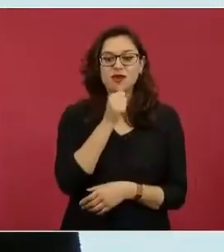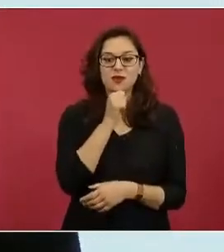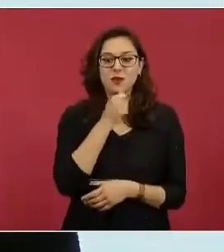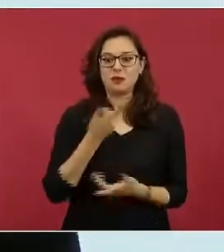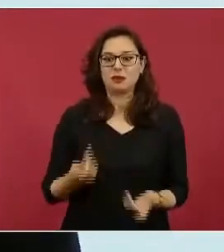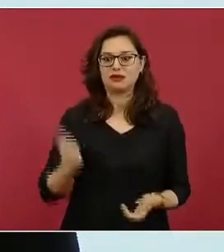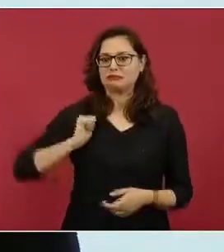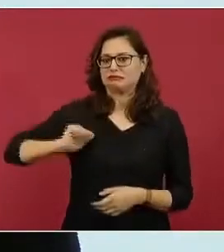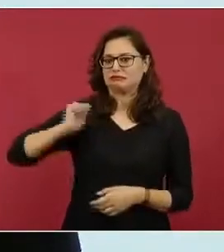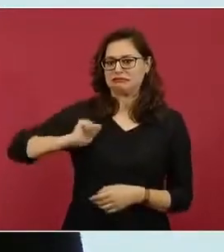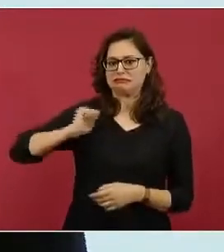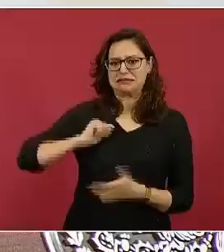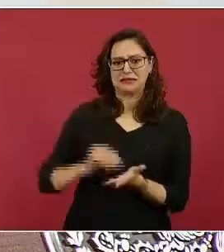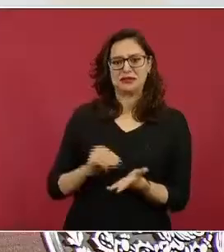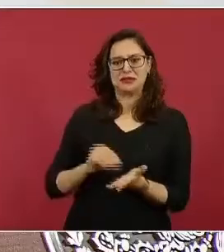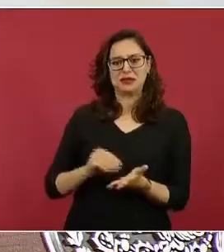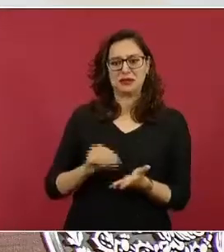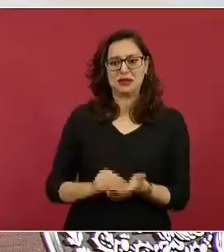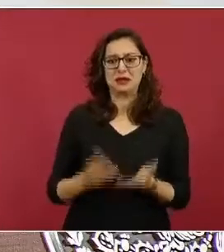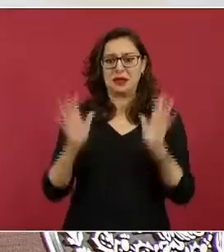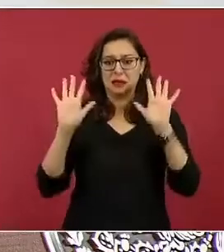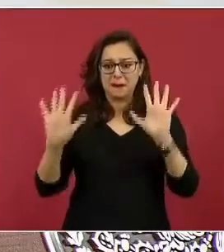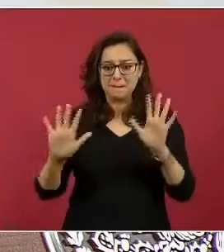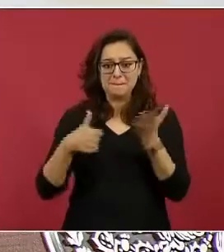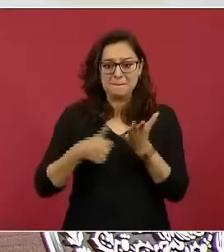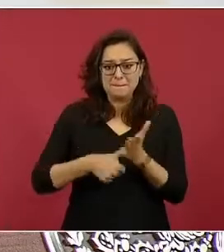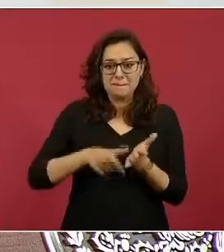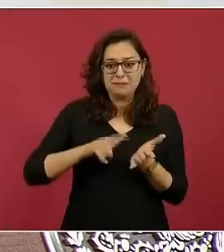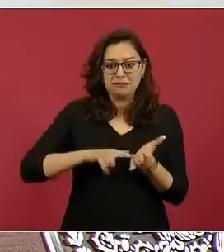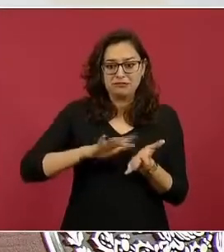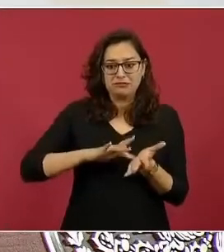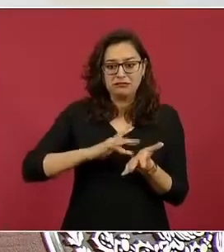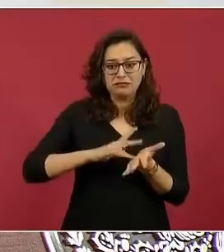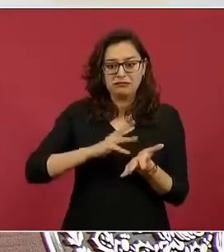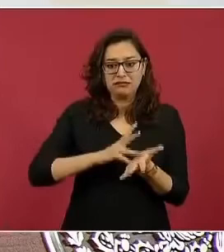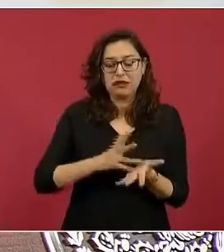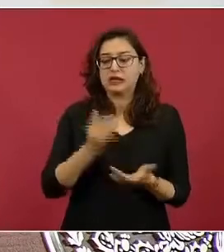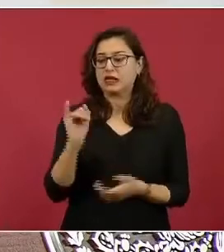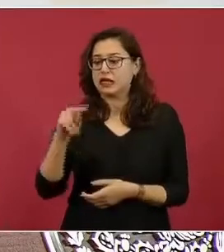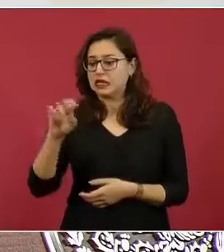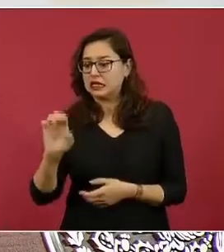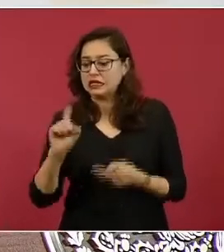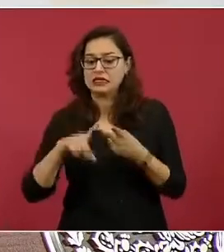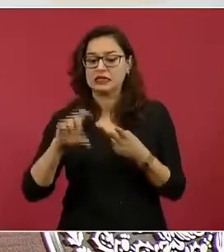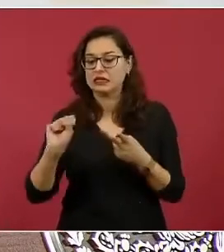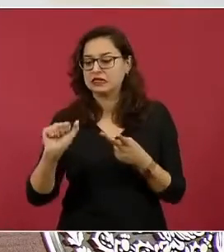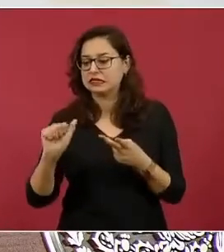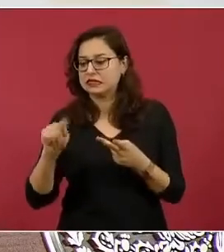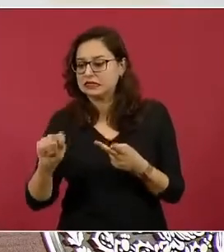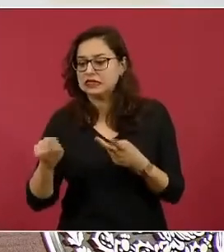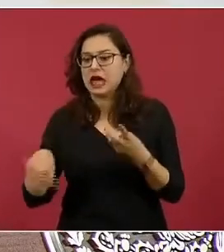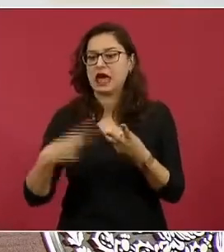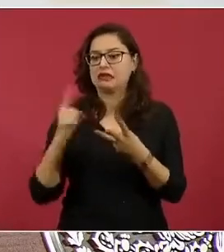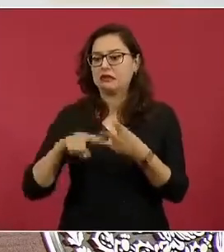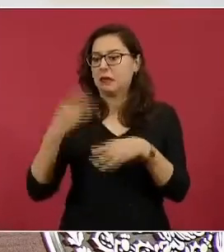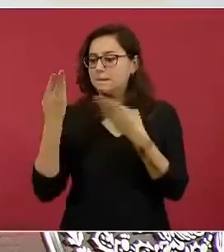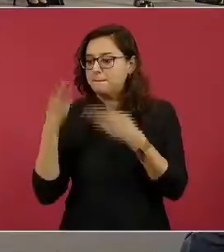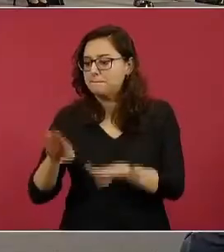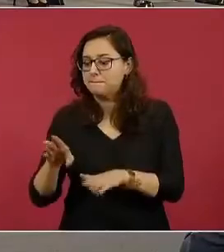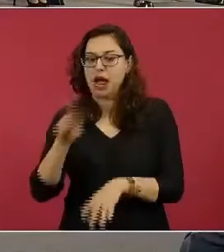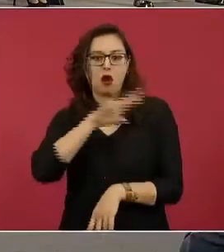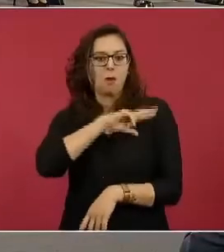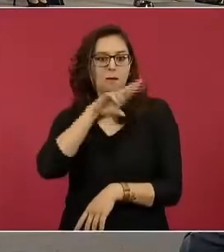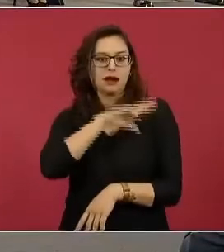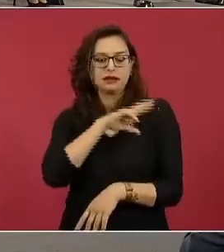Tenemos que cotejar las huellas dactilares para fines de identificación con el INE, con el SAT, con los bancos comerciales, con las